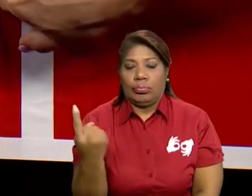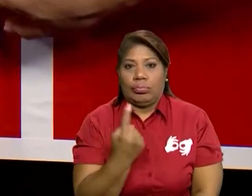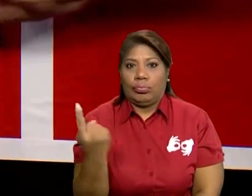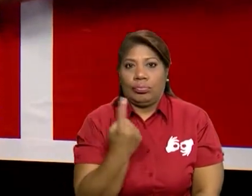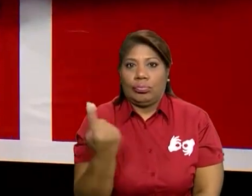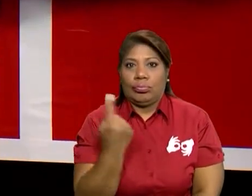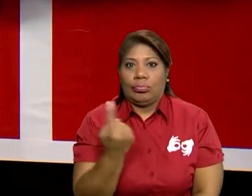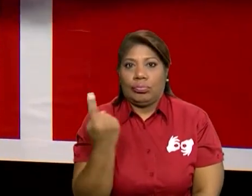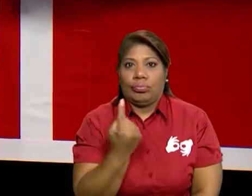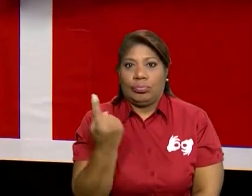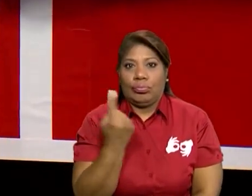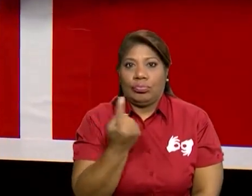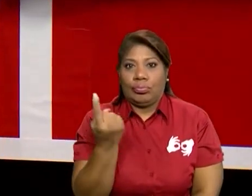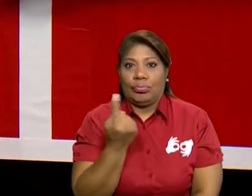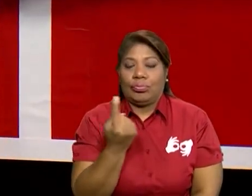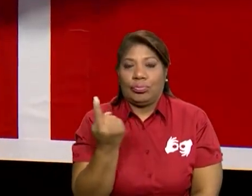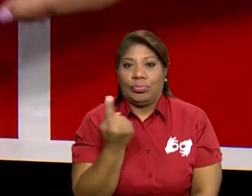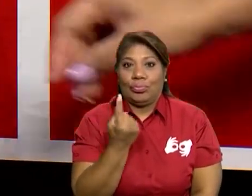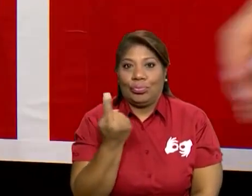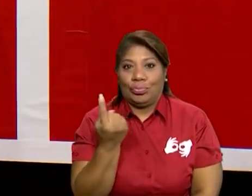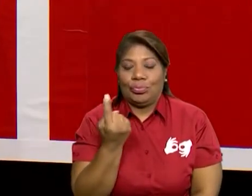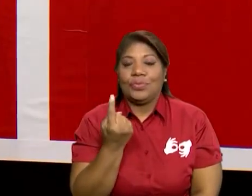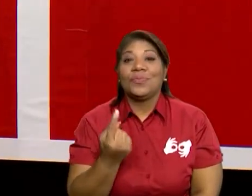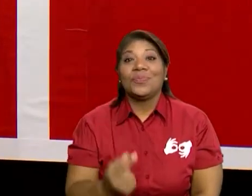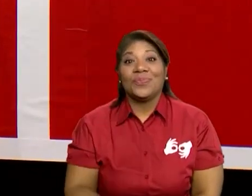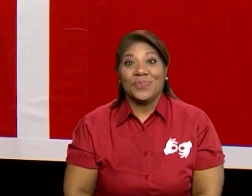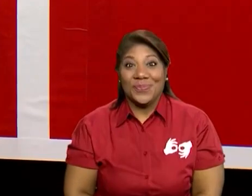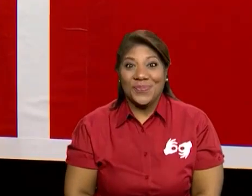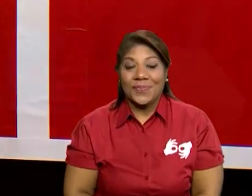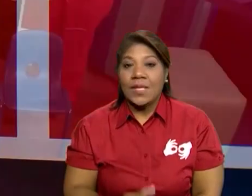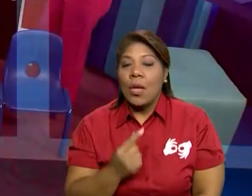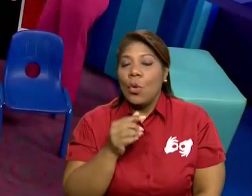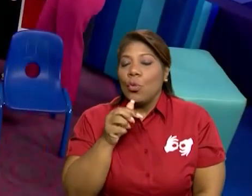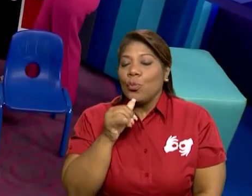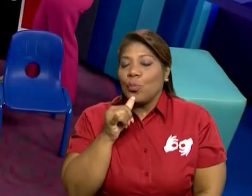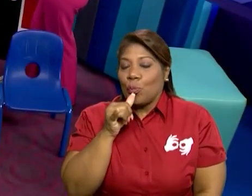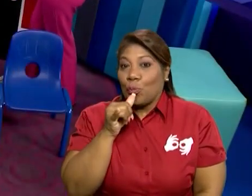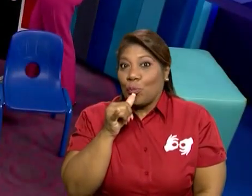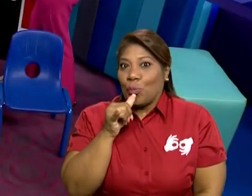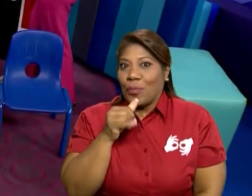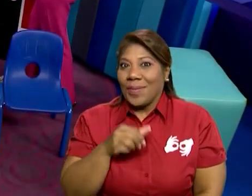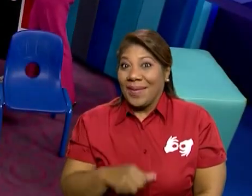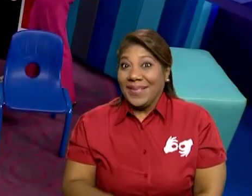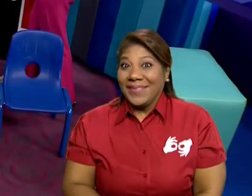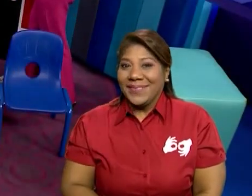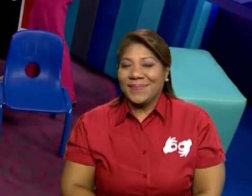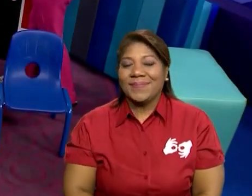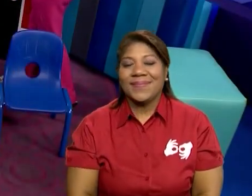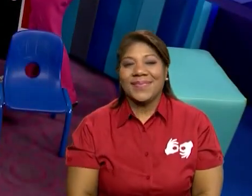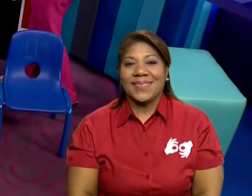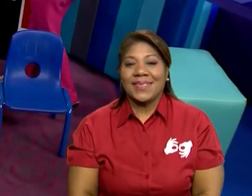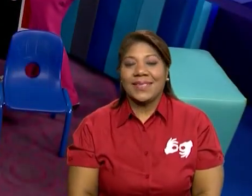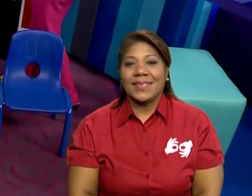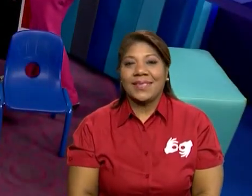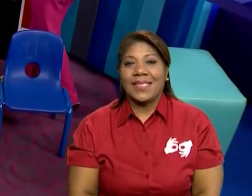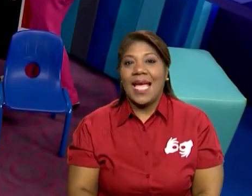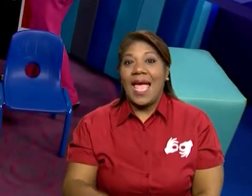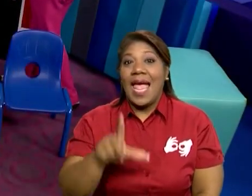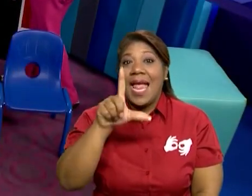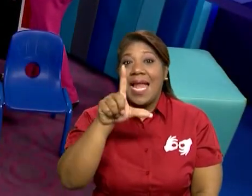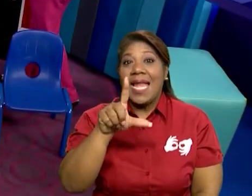Ah, licuadora. Licuadora. Y si yo pongo algo aquí,